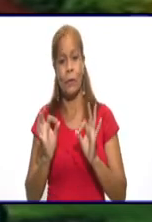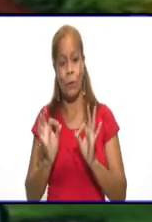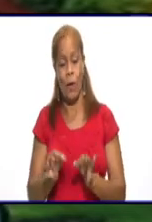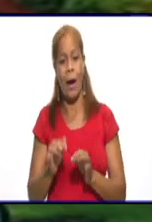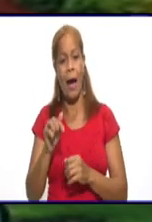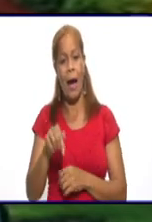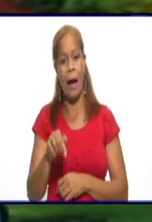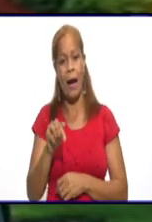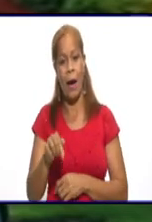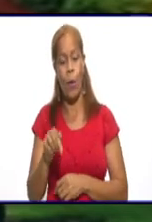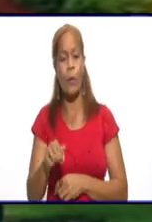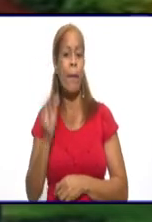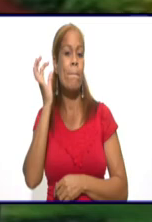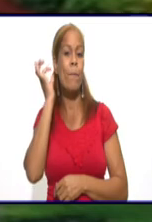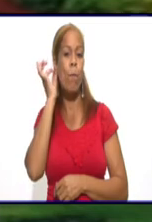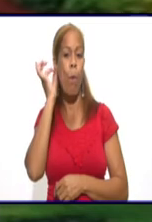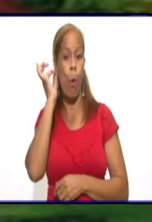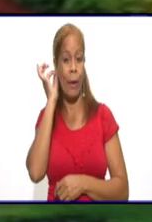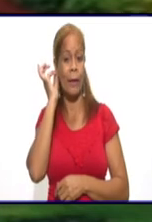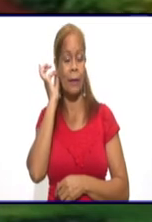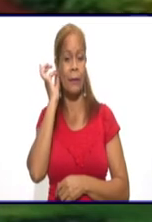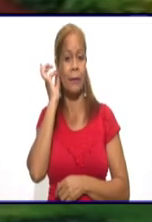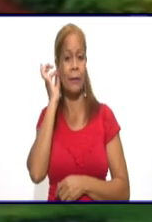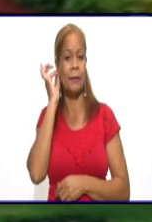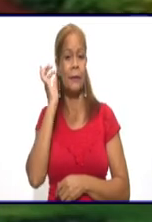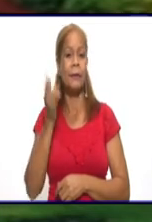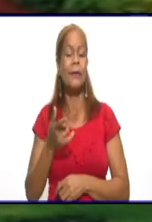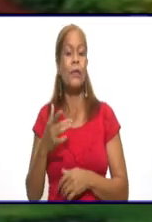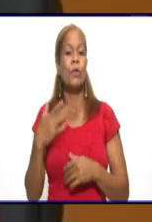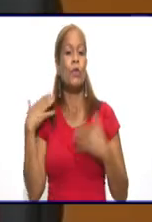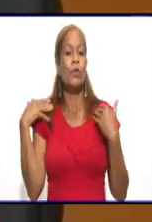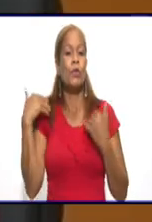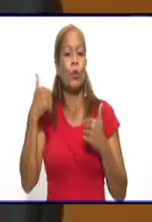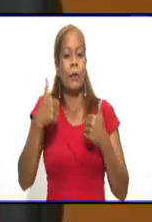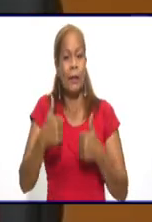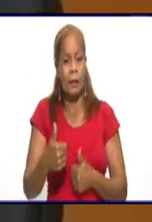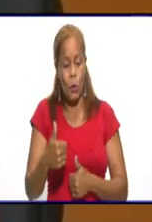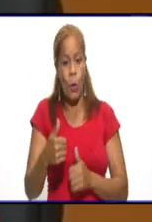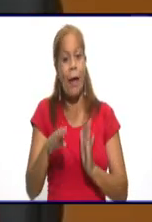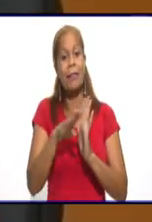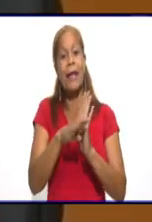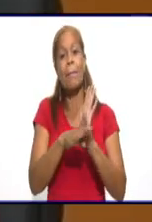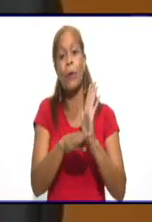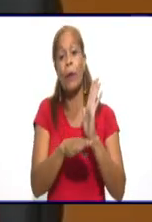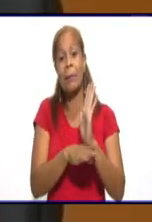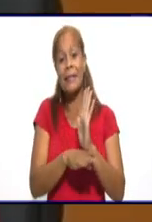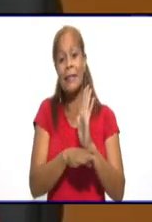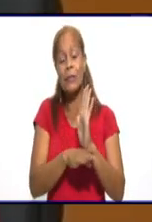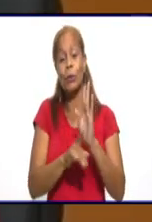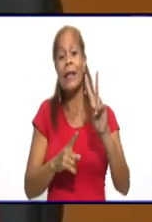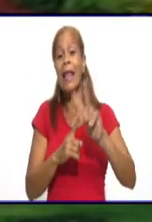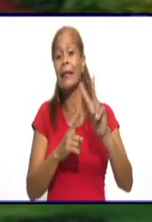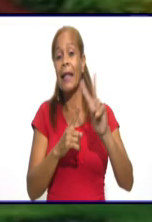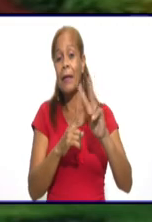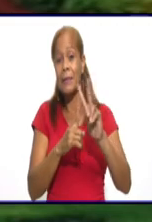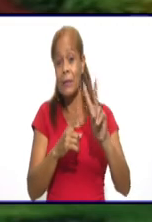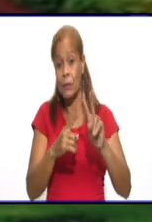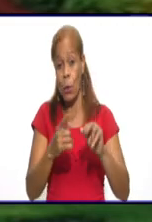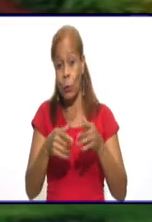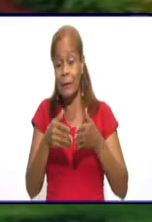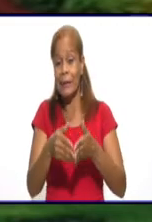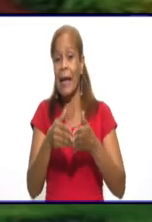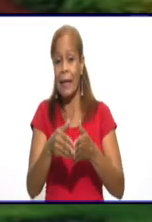a Dayamide Las Mercedes, subdirectora de programación de nuestro canal. Bienvenida a esta